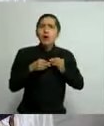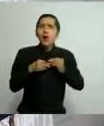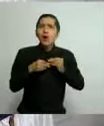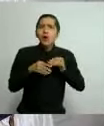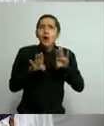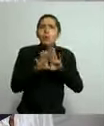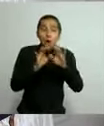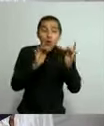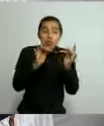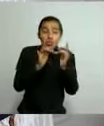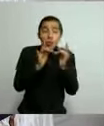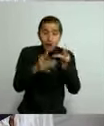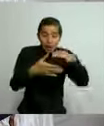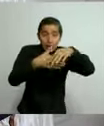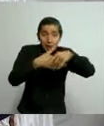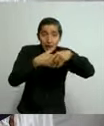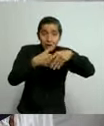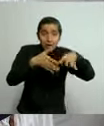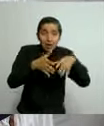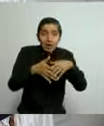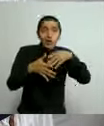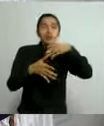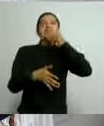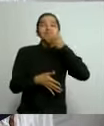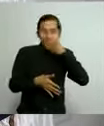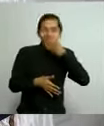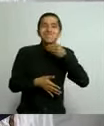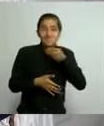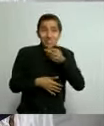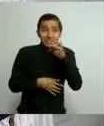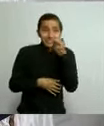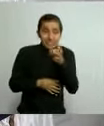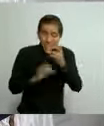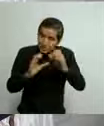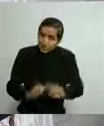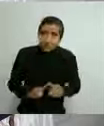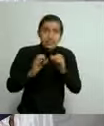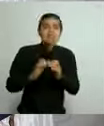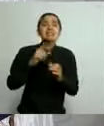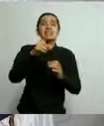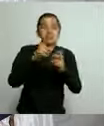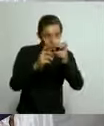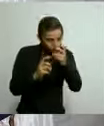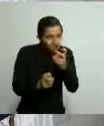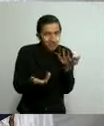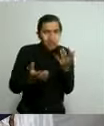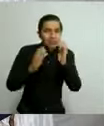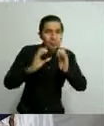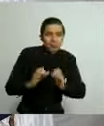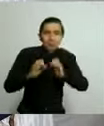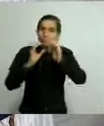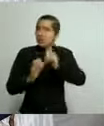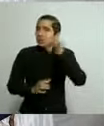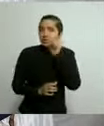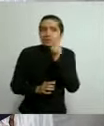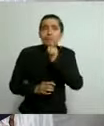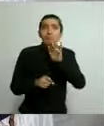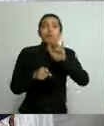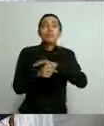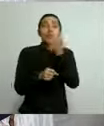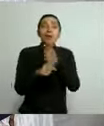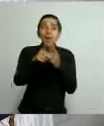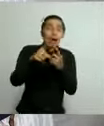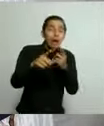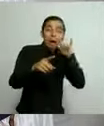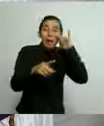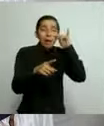través del contacto con las manos y de la saliva principalmente. Por eso hay que tomar todas las precauciones porque puede andar en el